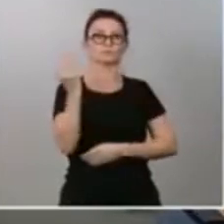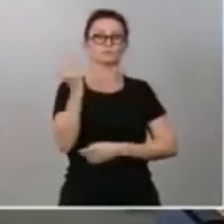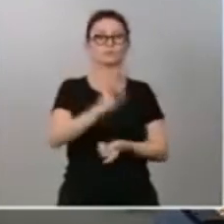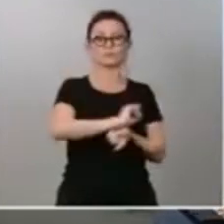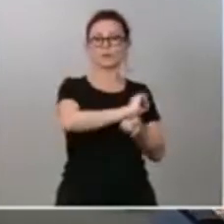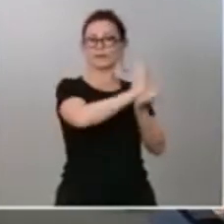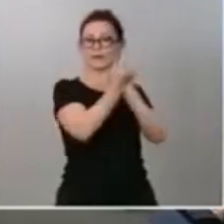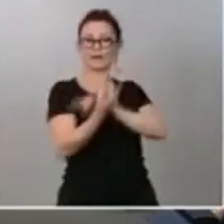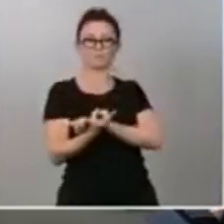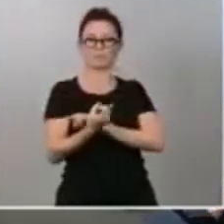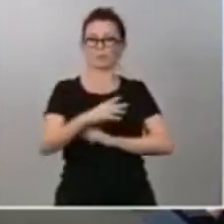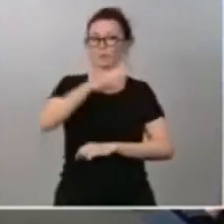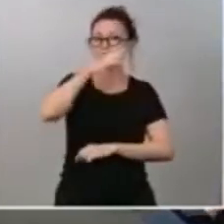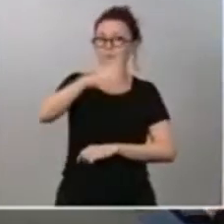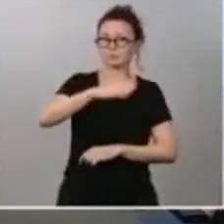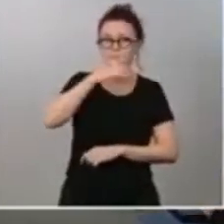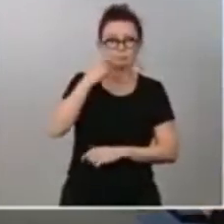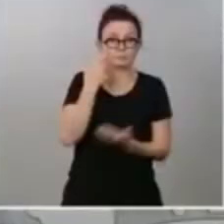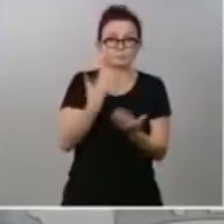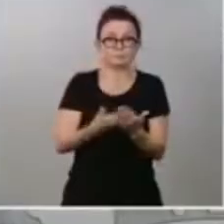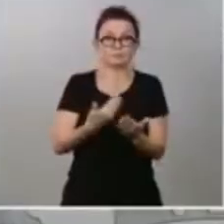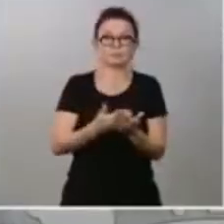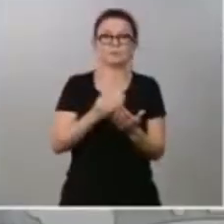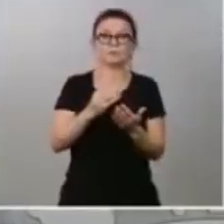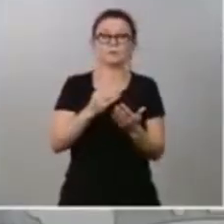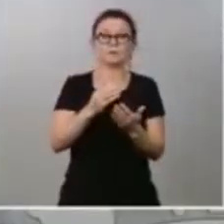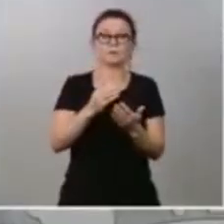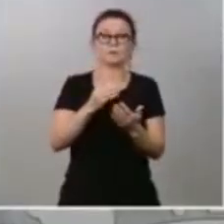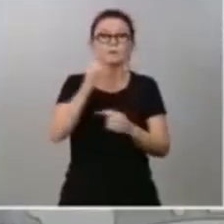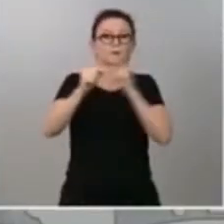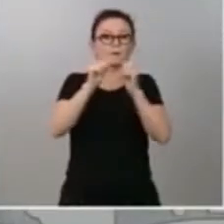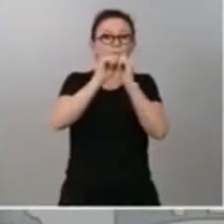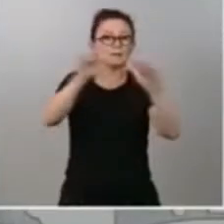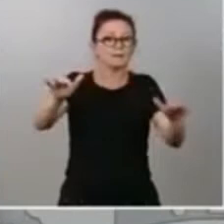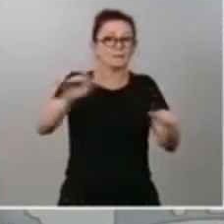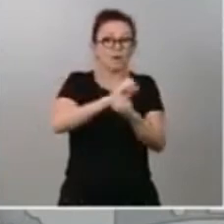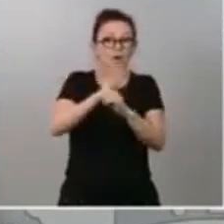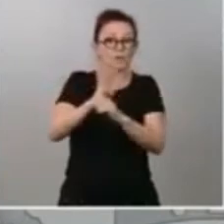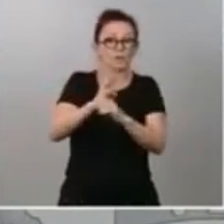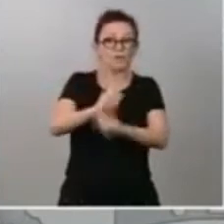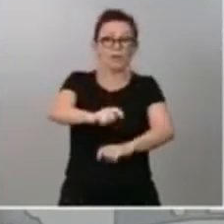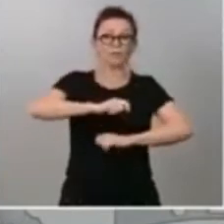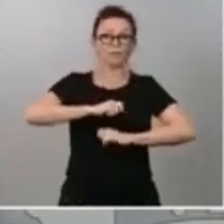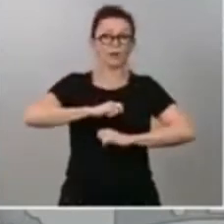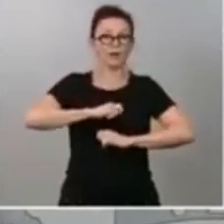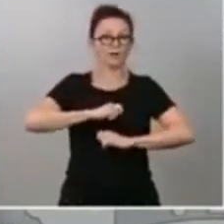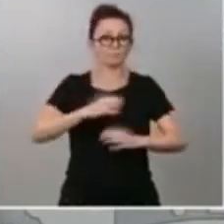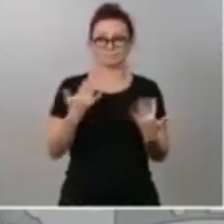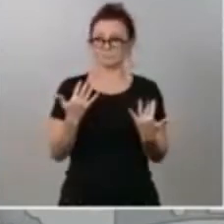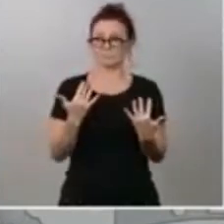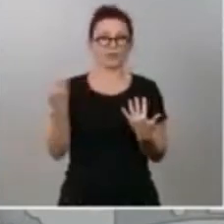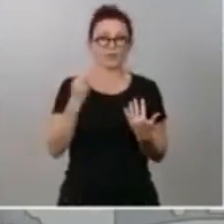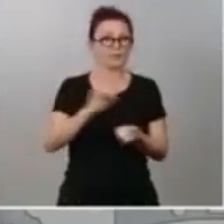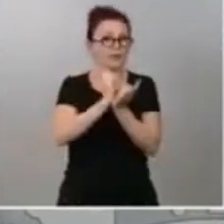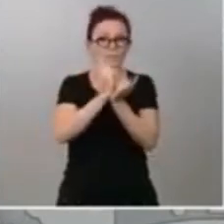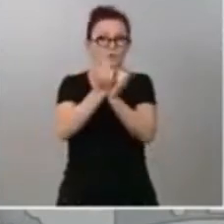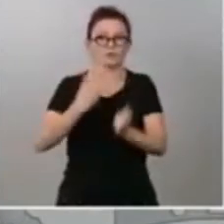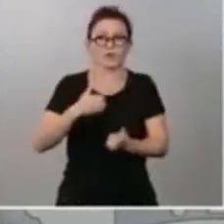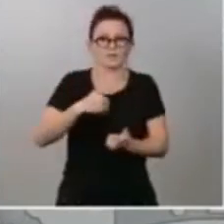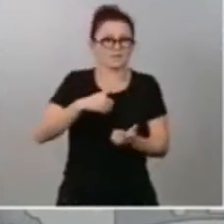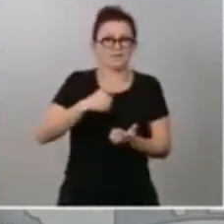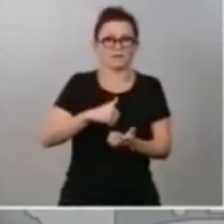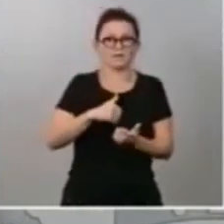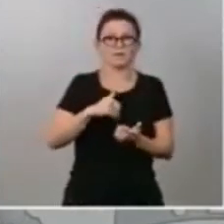y la pandemia del COVID ha acelerado la necesidad y la urgencia de abordar esos cambios, como sociedad y como instituciones.